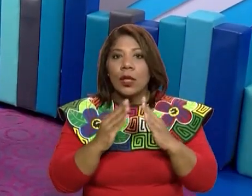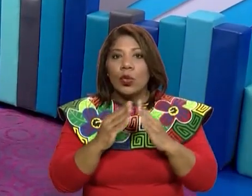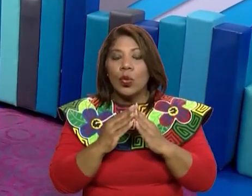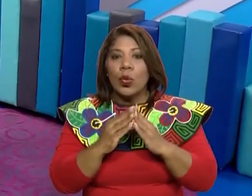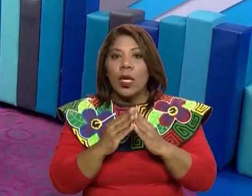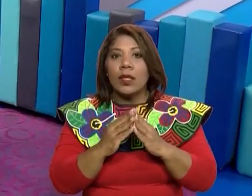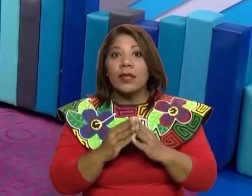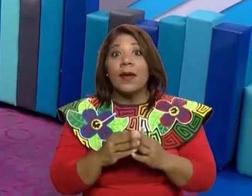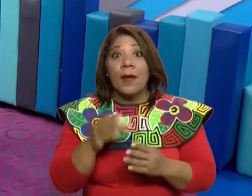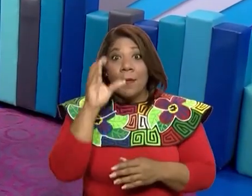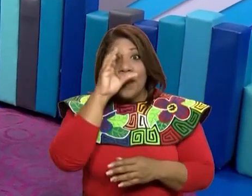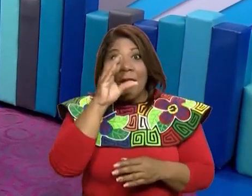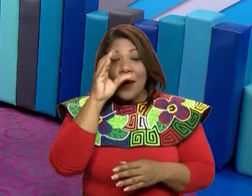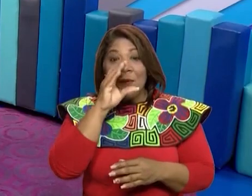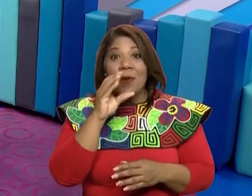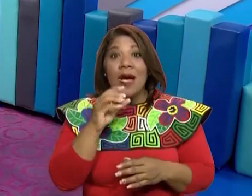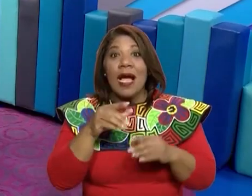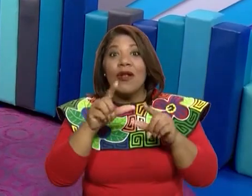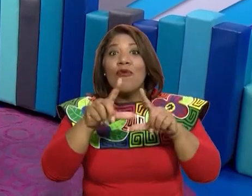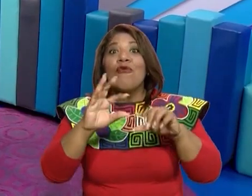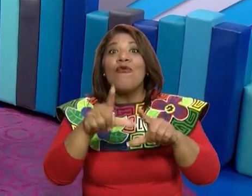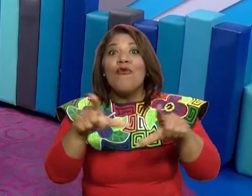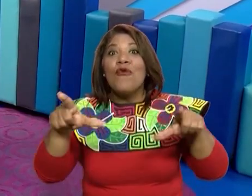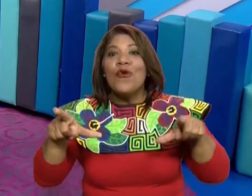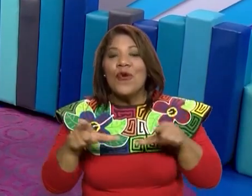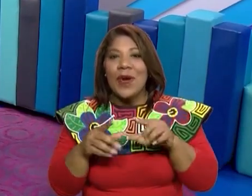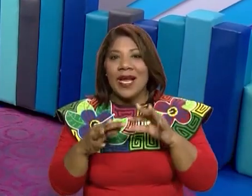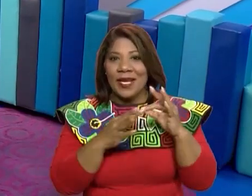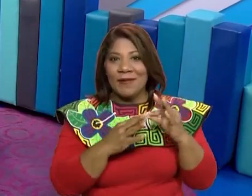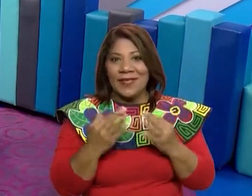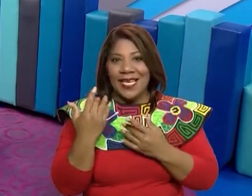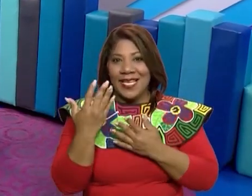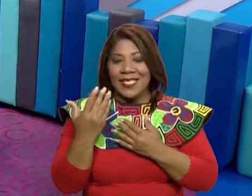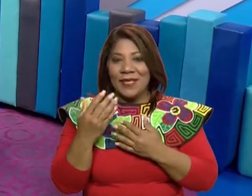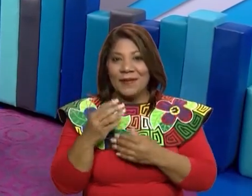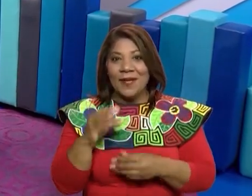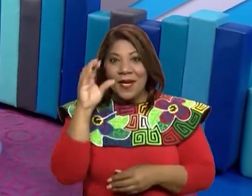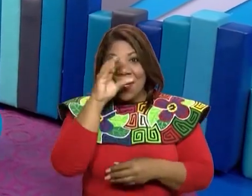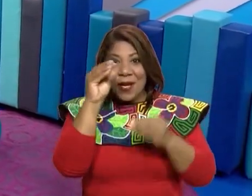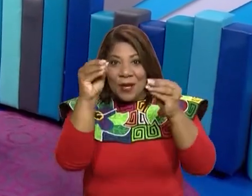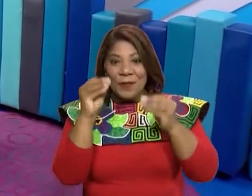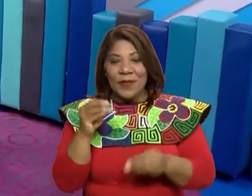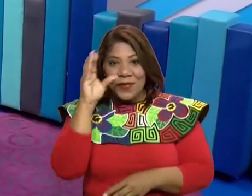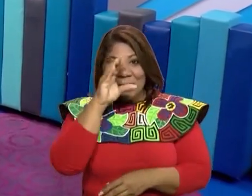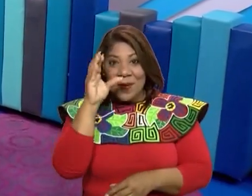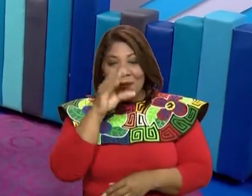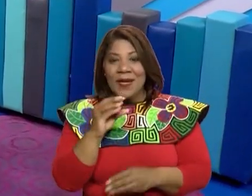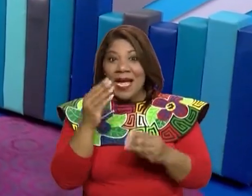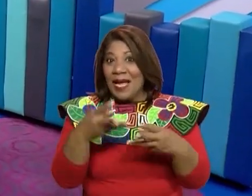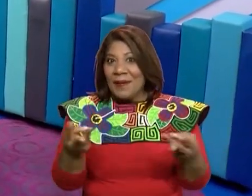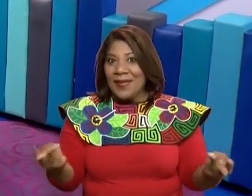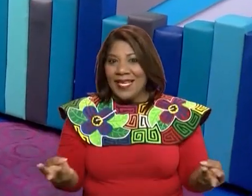van a ser el circuito que les voy a dar a continuación. Así que, los espero. Voy a buscar los míos, así que ustedes busquen los suyos.